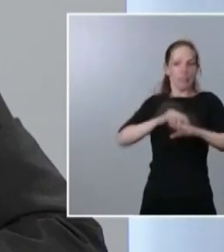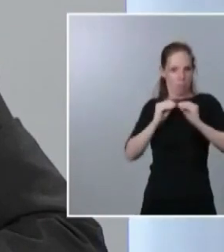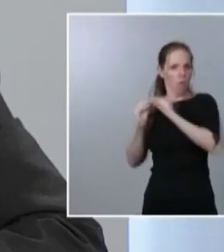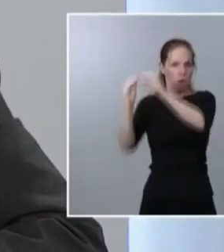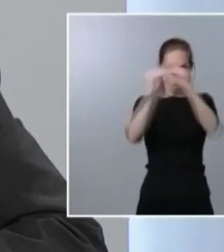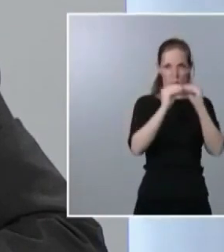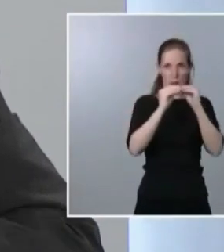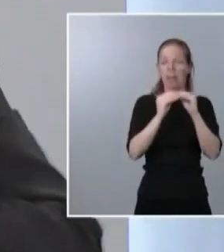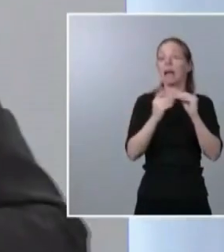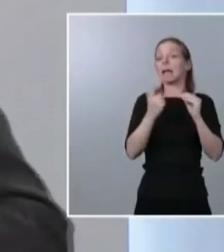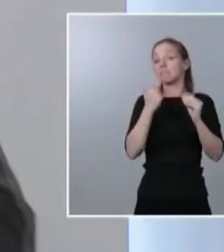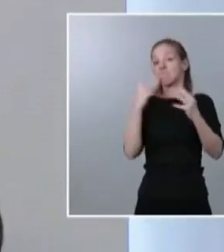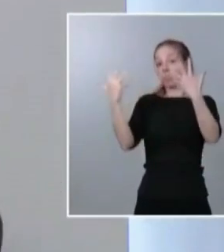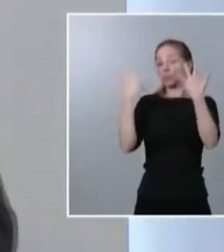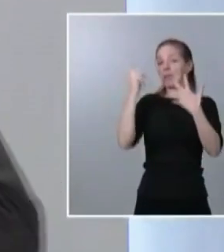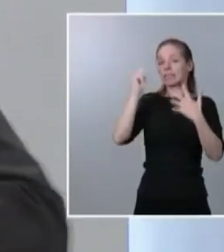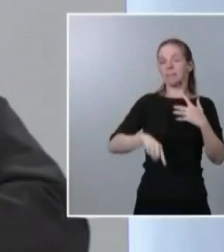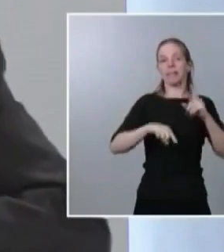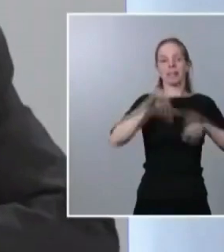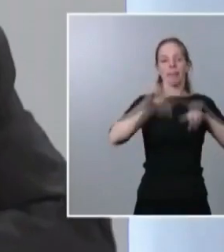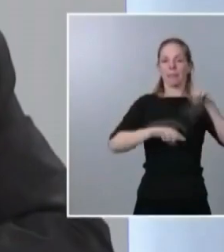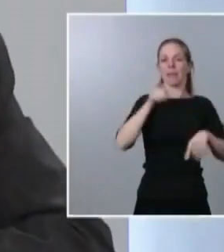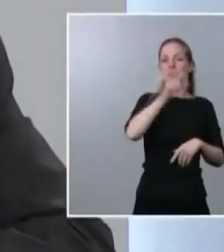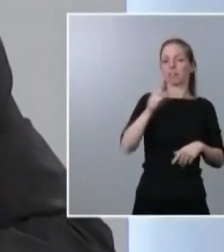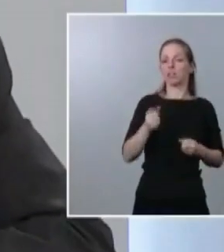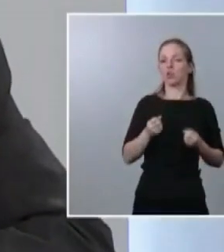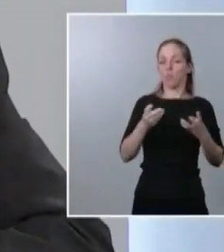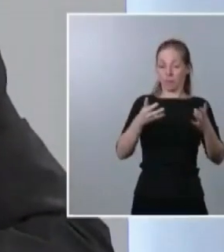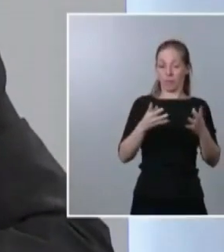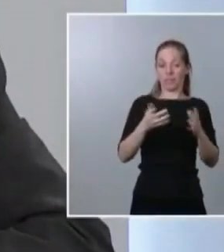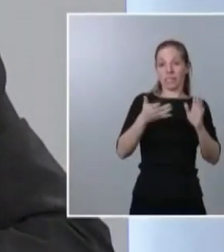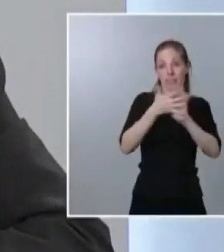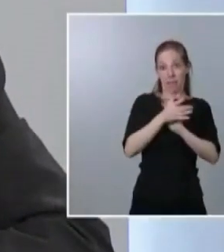población de cada país, es decir, proporcional a la población de cada país.